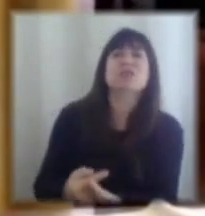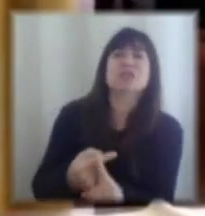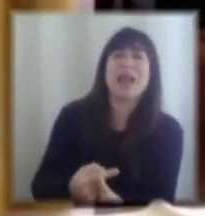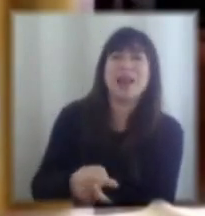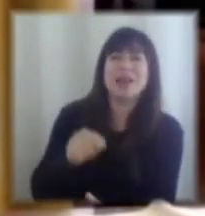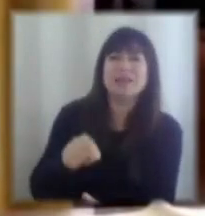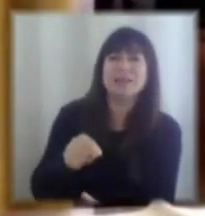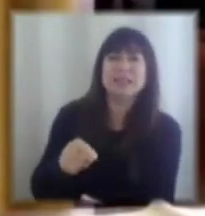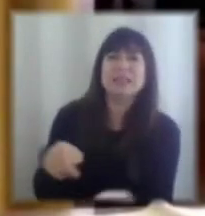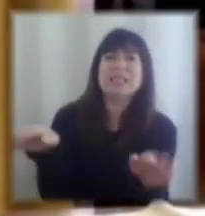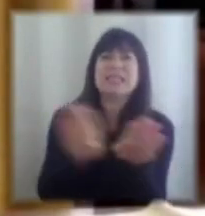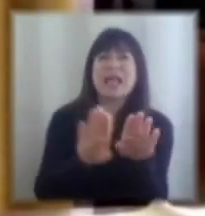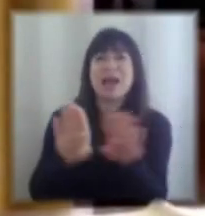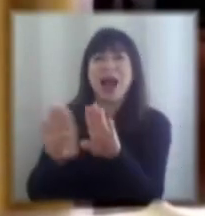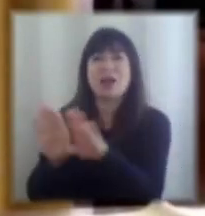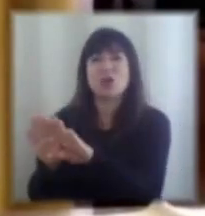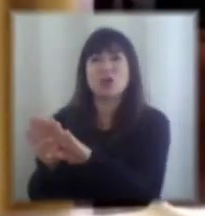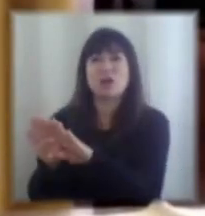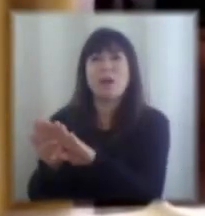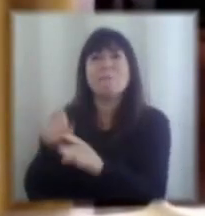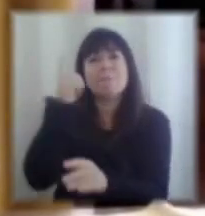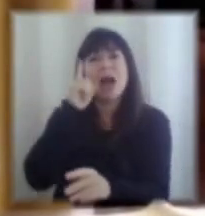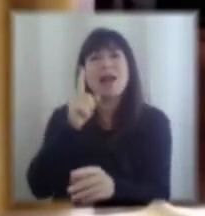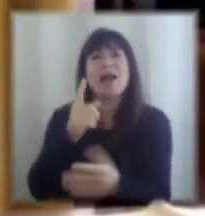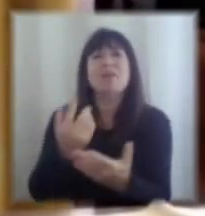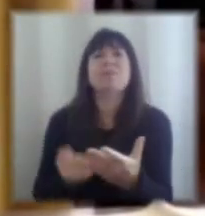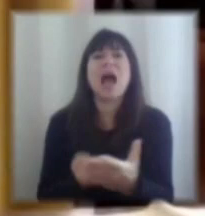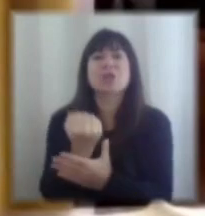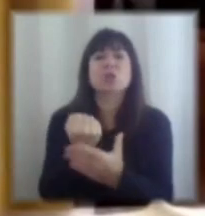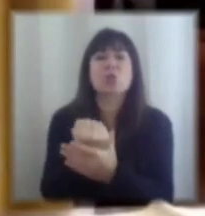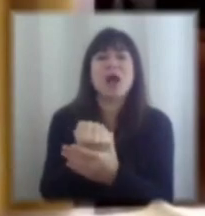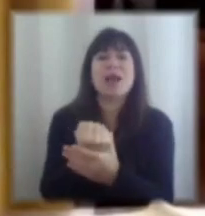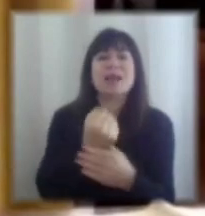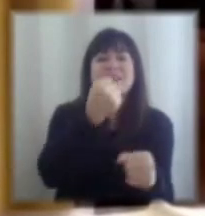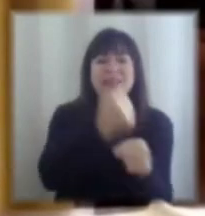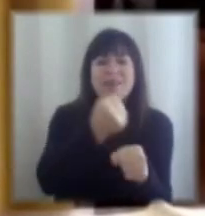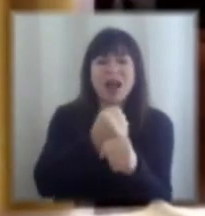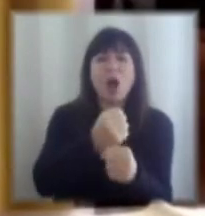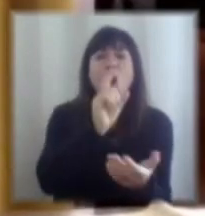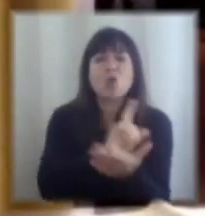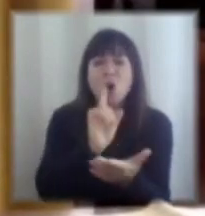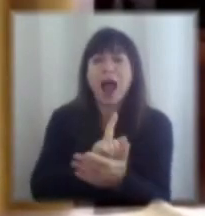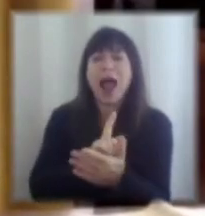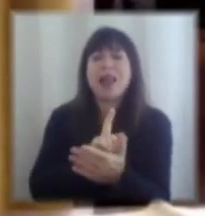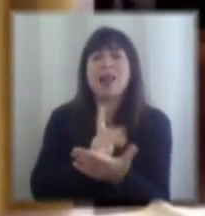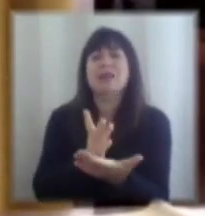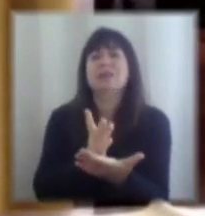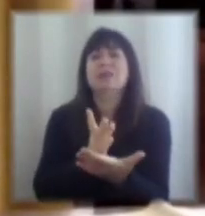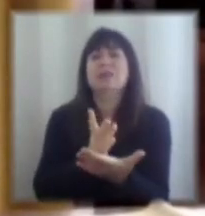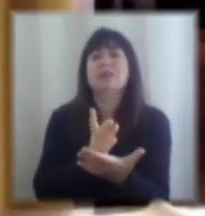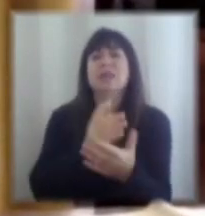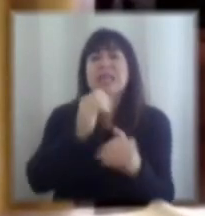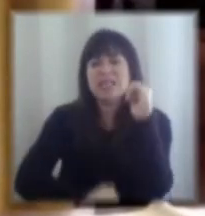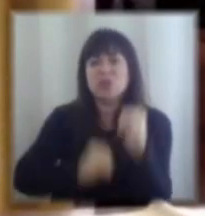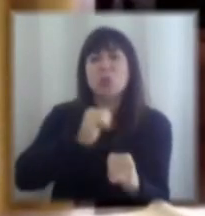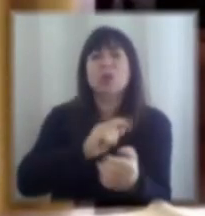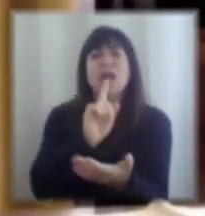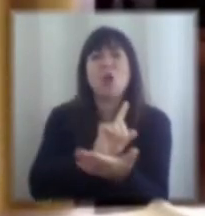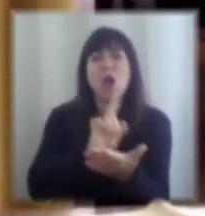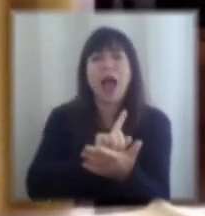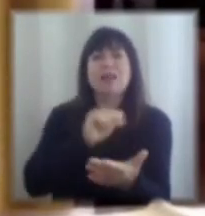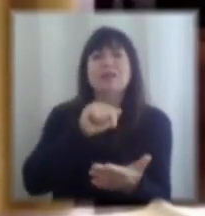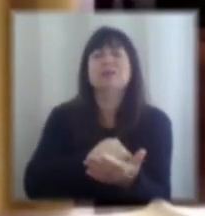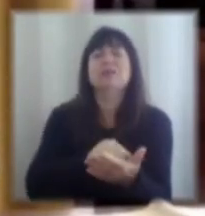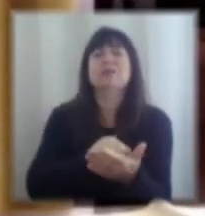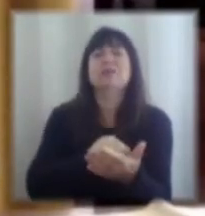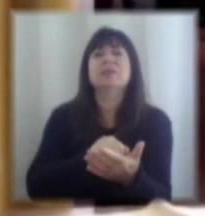se cerraron para privilegiar la mano obra local, el empleo local, la industria local, como una solución entre